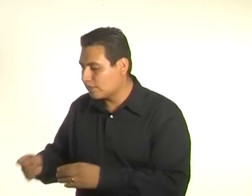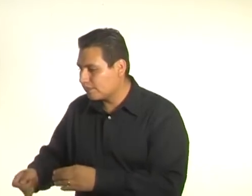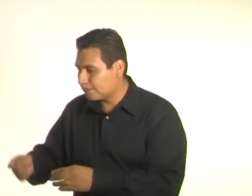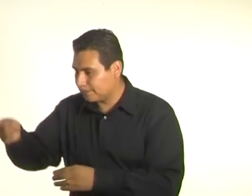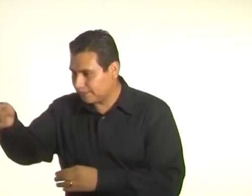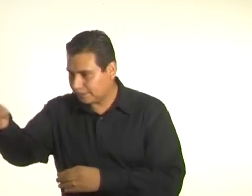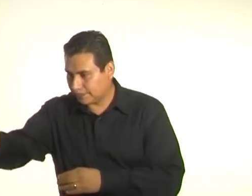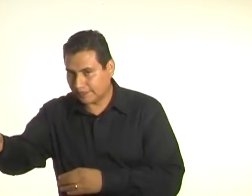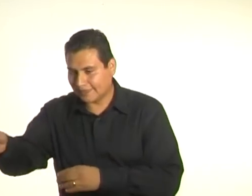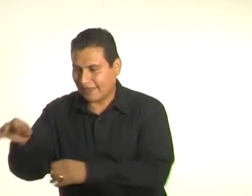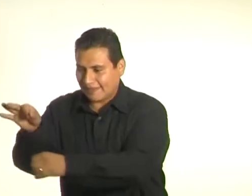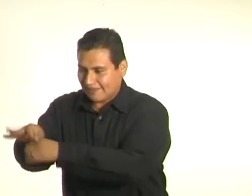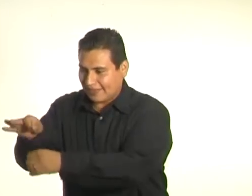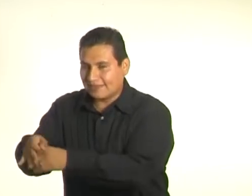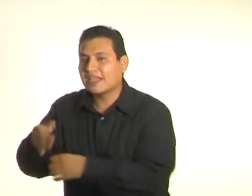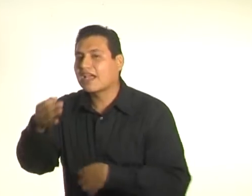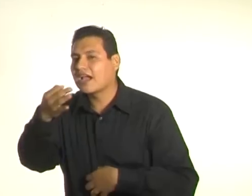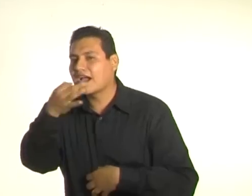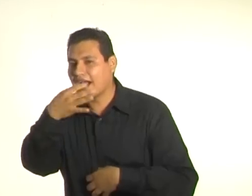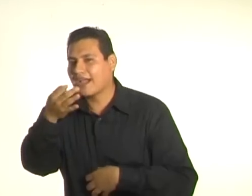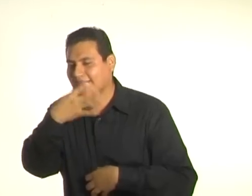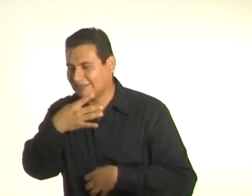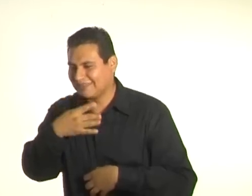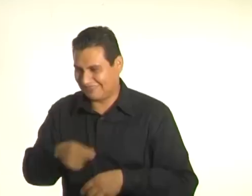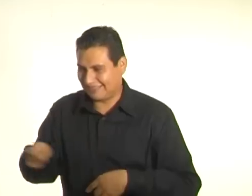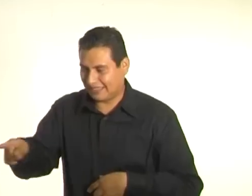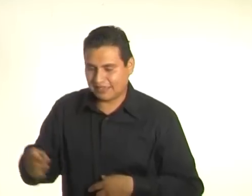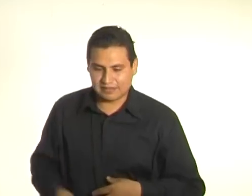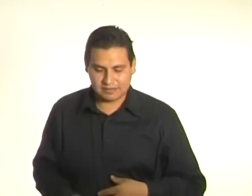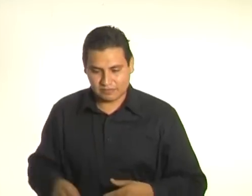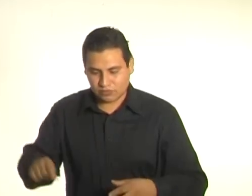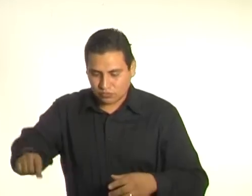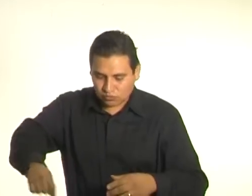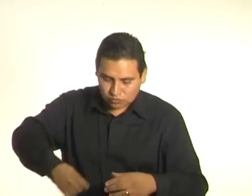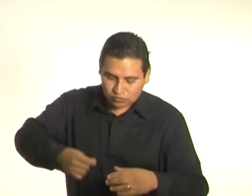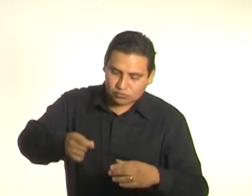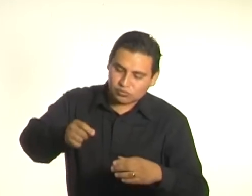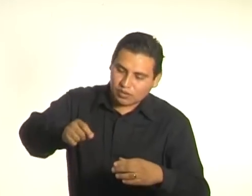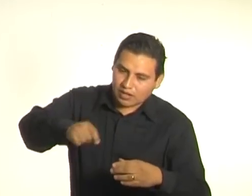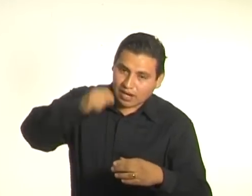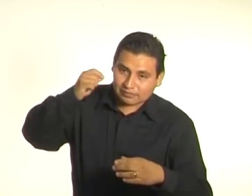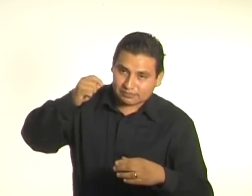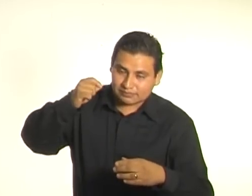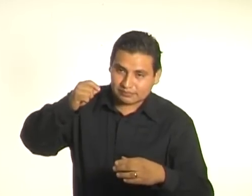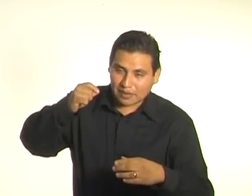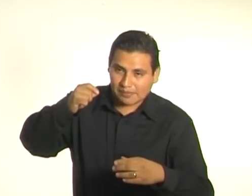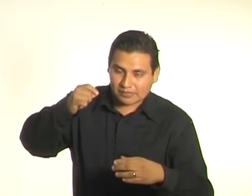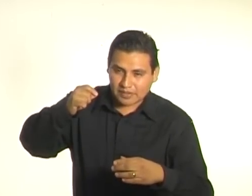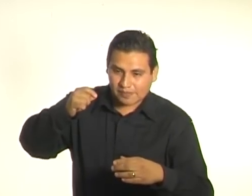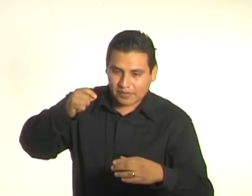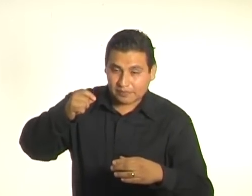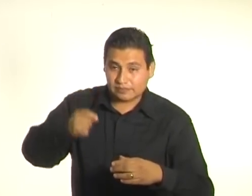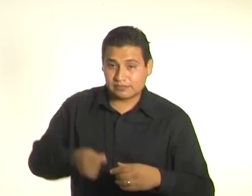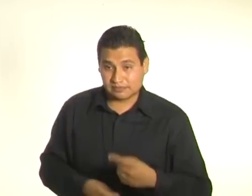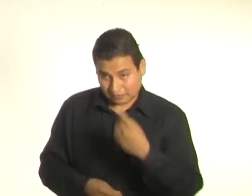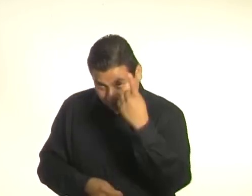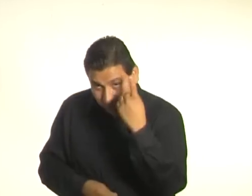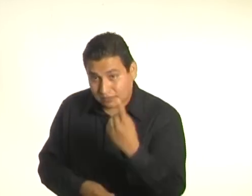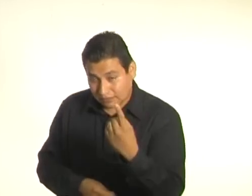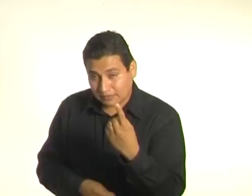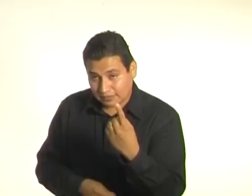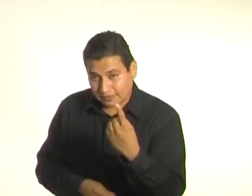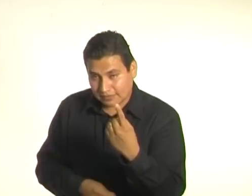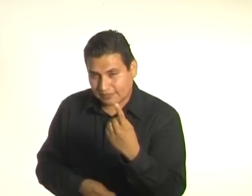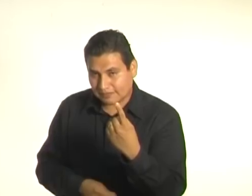sabe horrible. Por supuesto, Sixto no tomó una sola cucharadita de jarabe para la